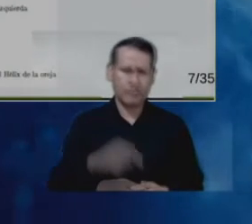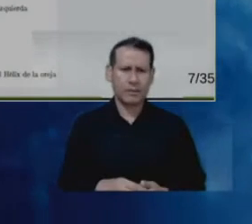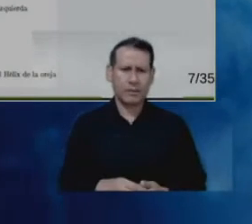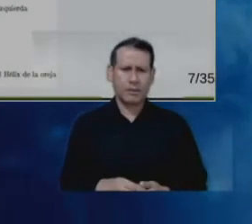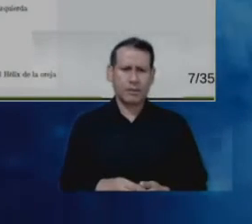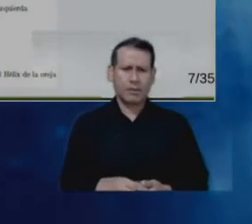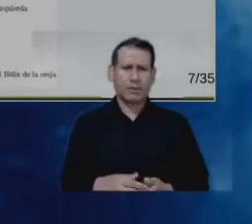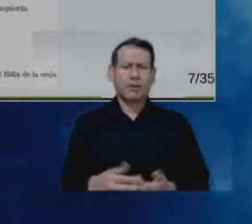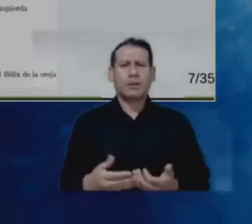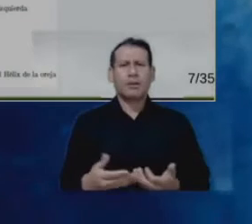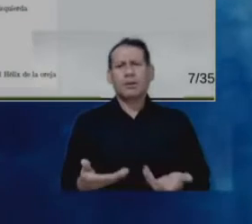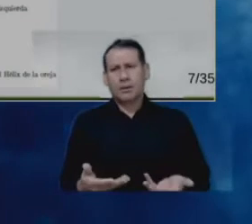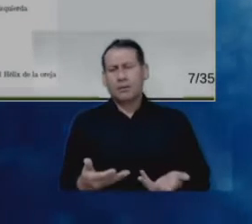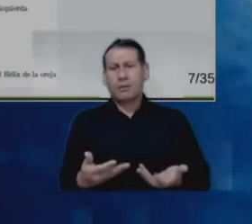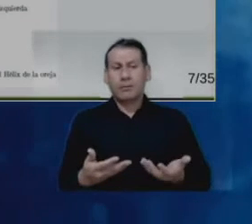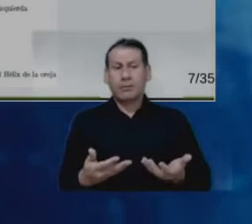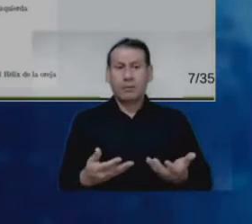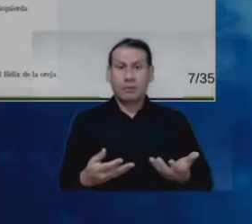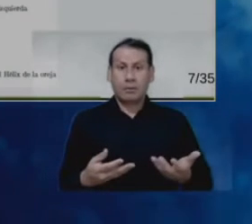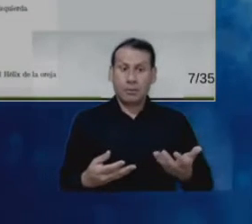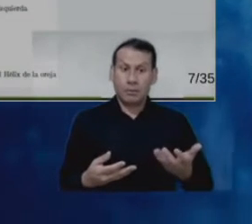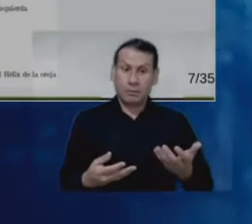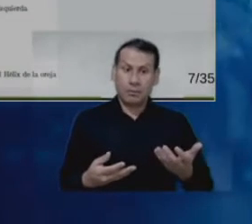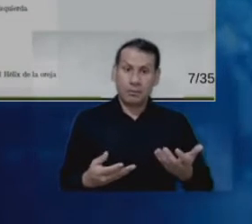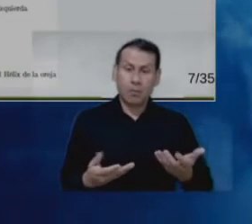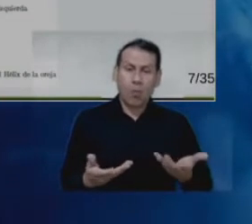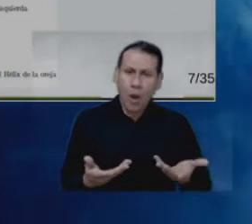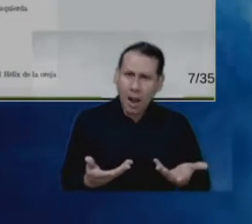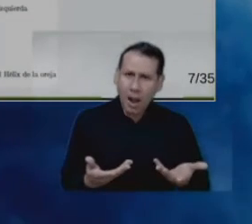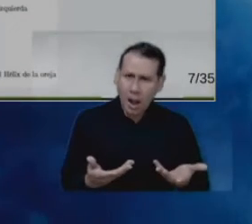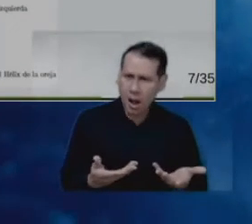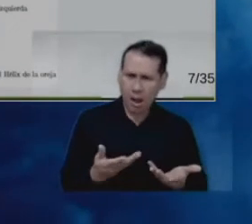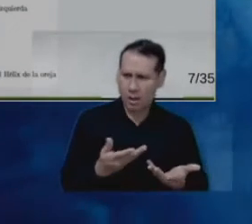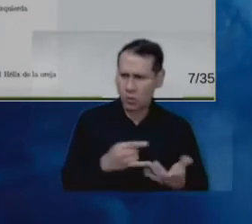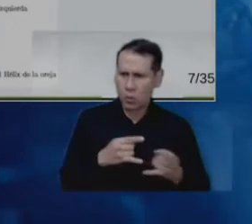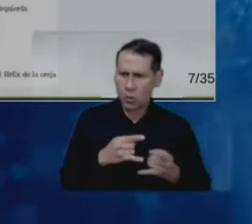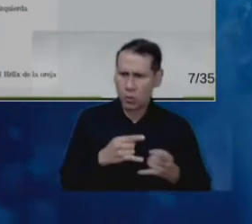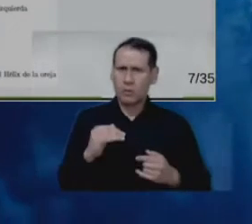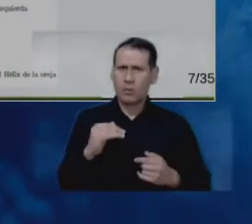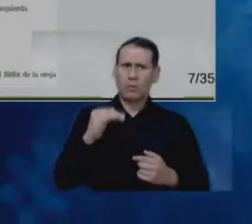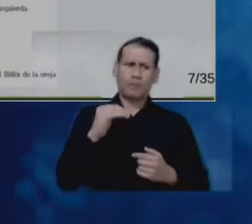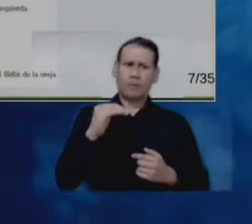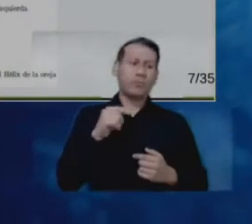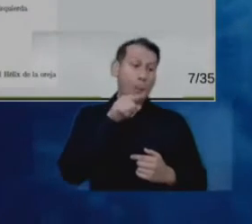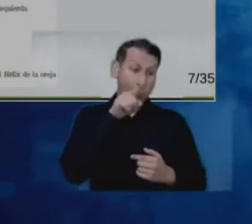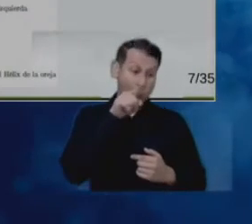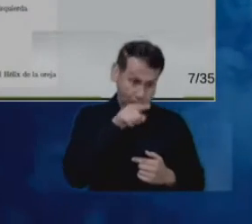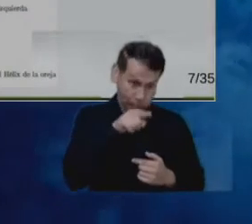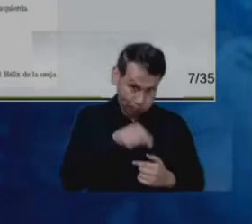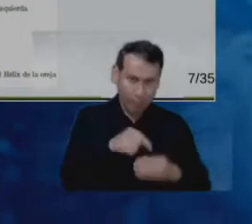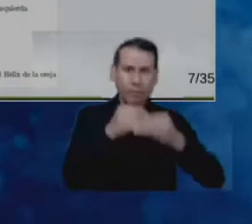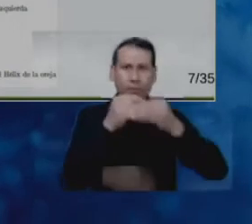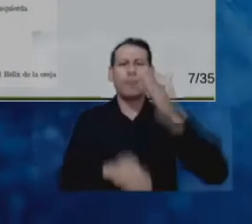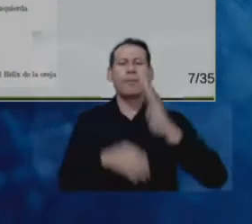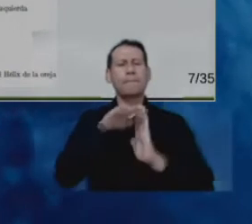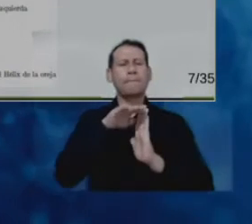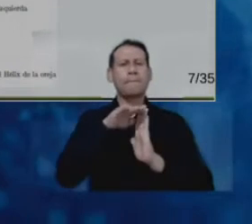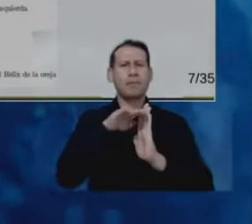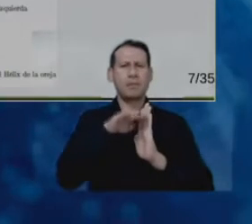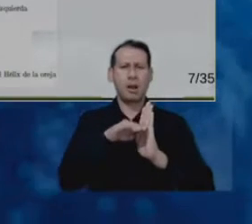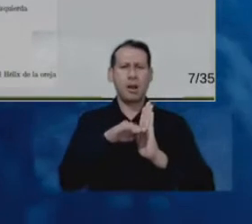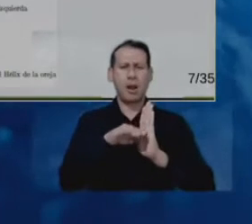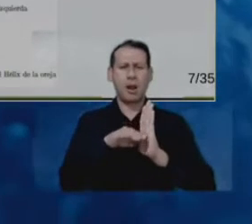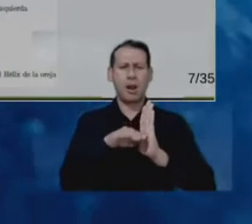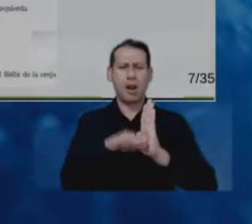altos dentro de los considerados. Entonces aquí tenemos algunos parámetros. Digamos que para no entrar